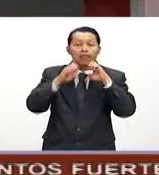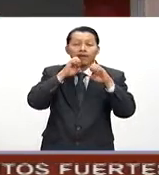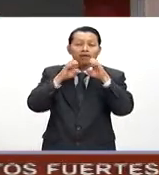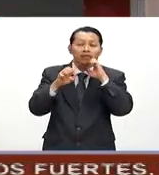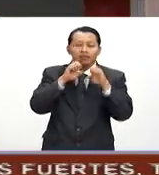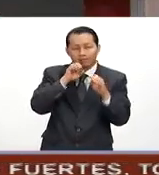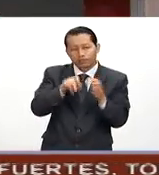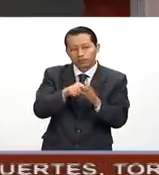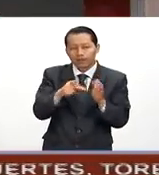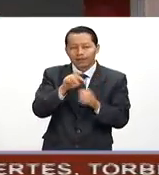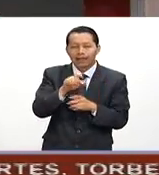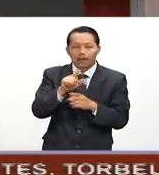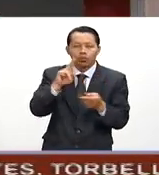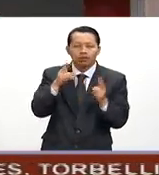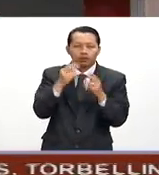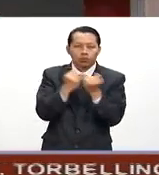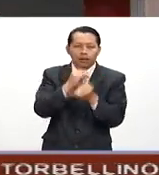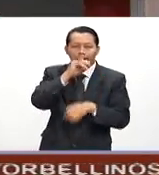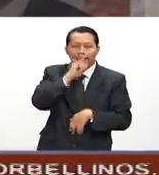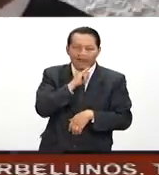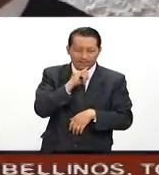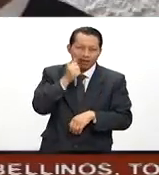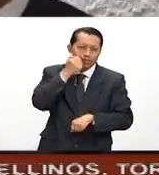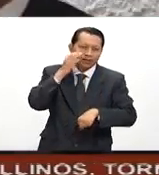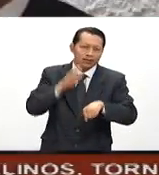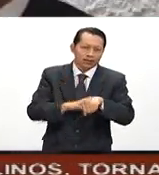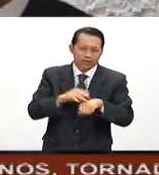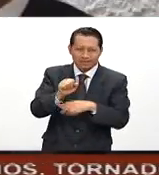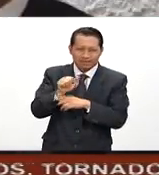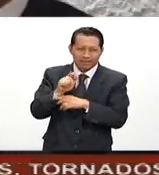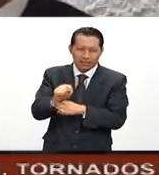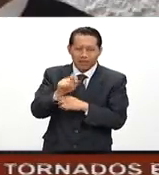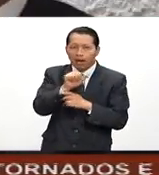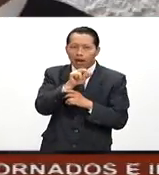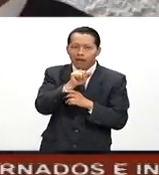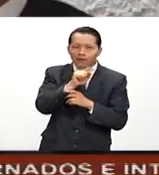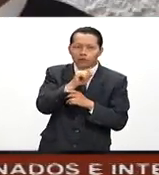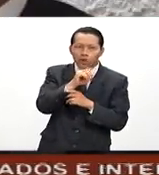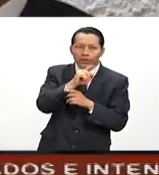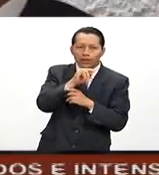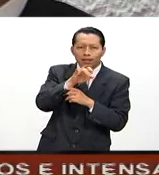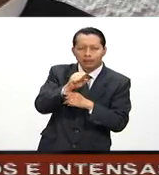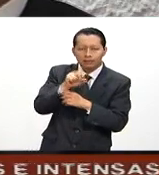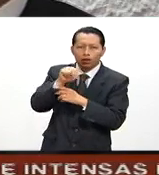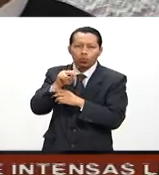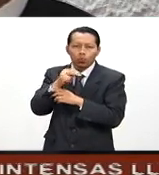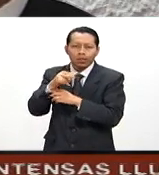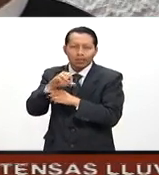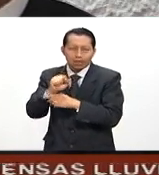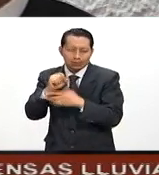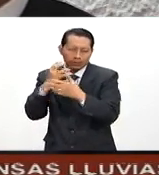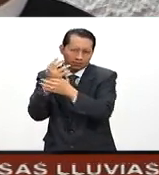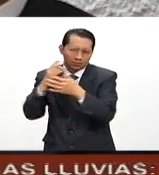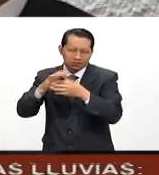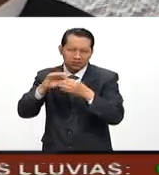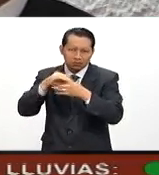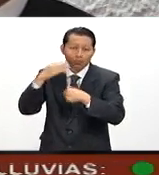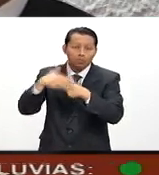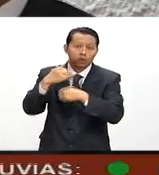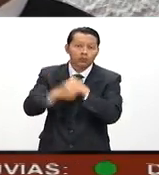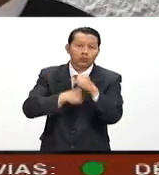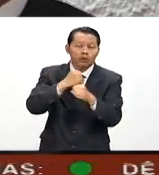El Universal, el jefe del Servicio de Administración Tributaria Aristóteles Núñez informó que a partir del próximo año van a comenzar